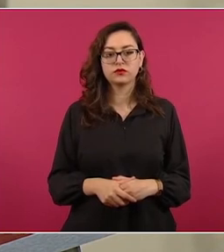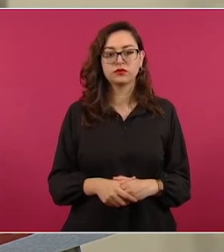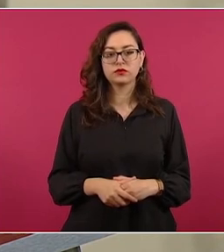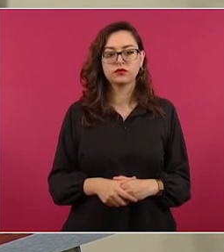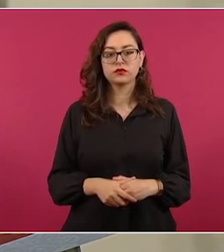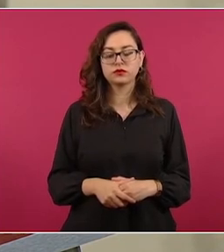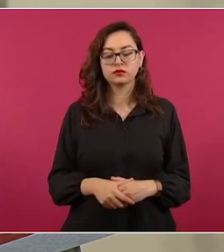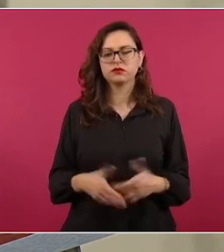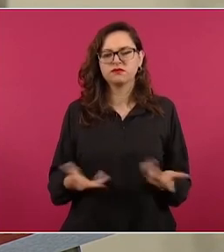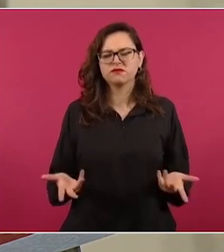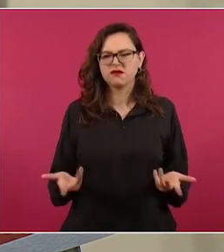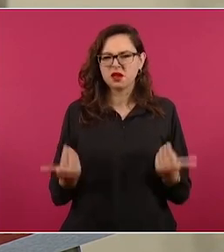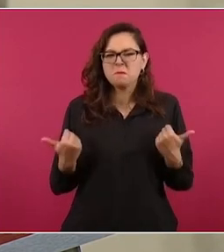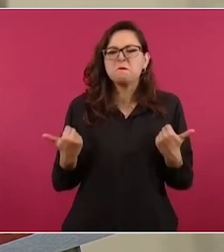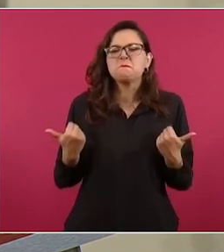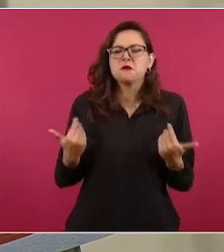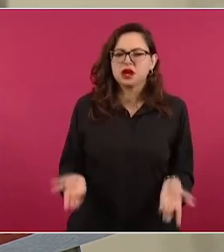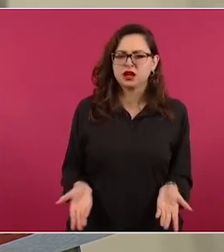que se consolide.